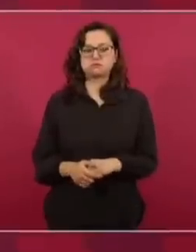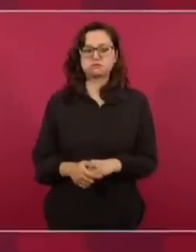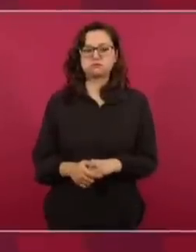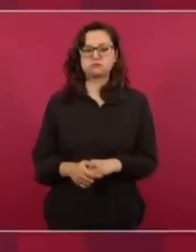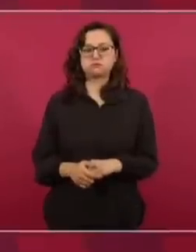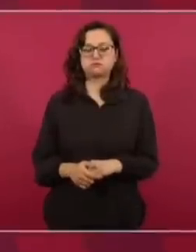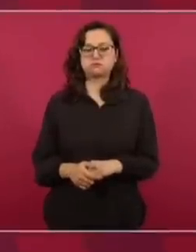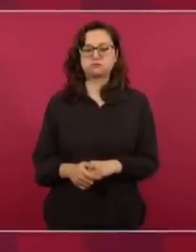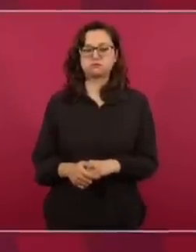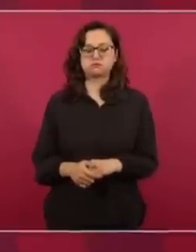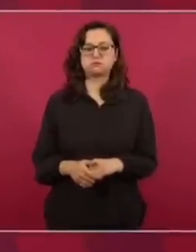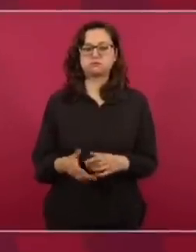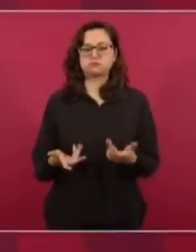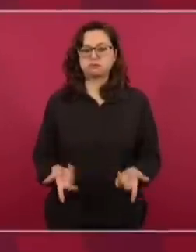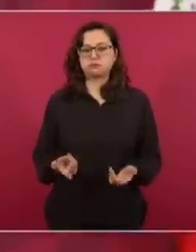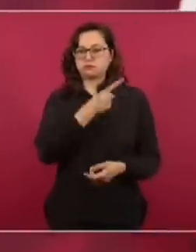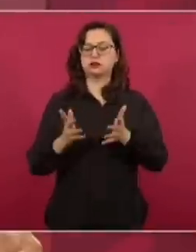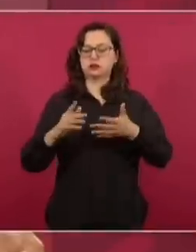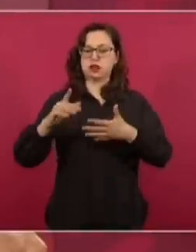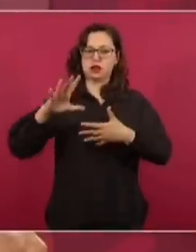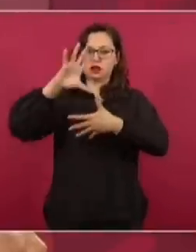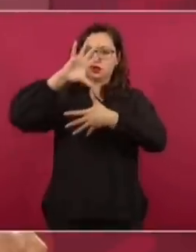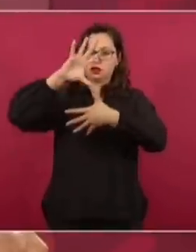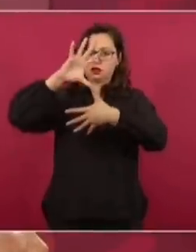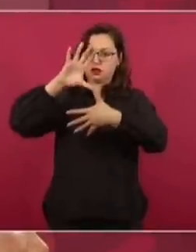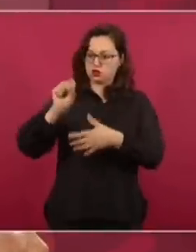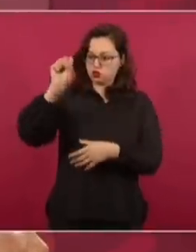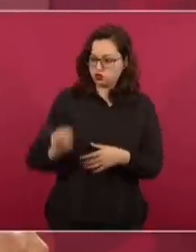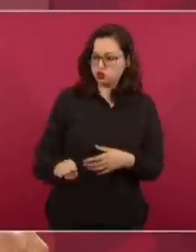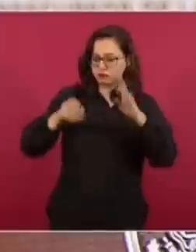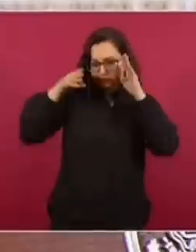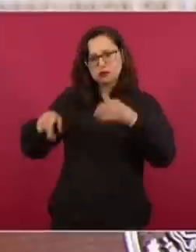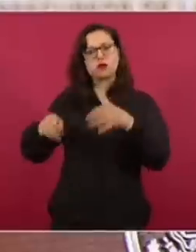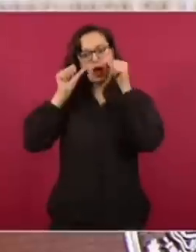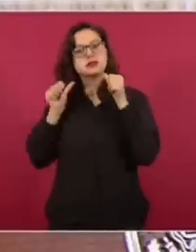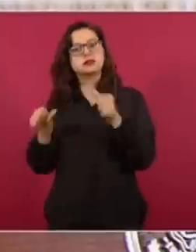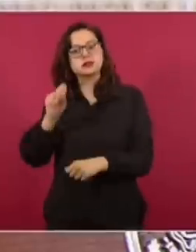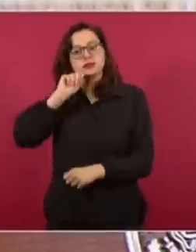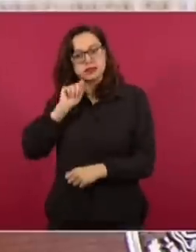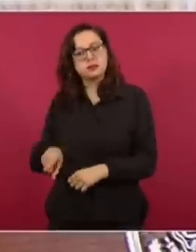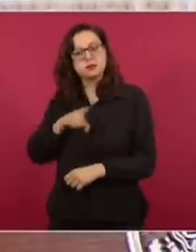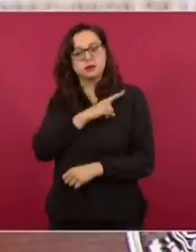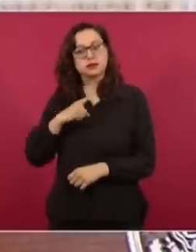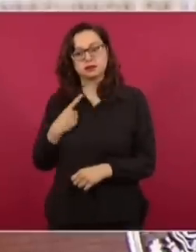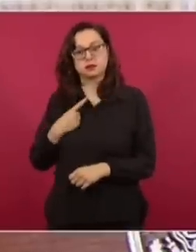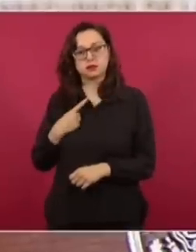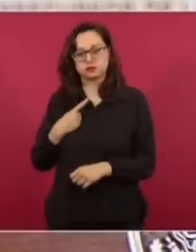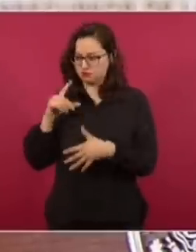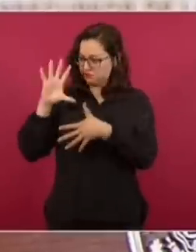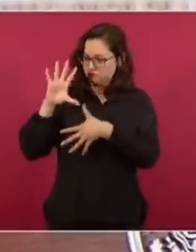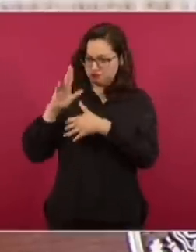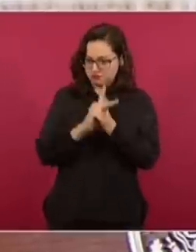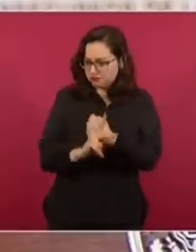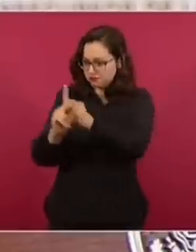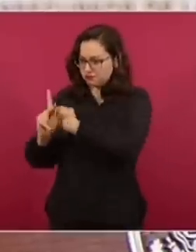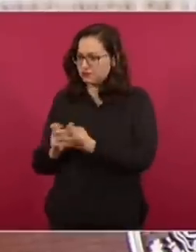hacia el sur y no darle el espalda a los países de nuestra América.